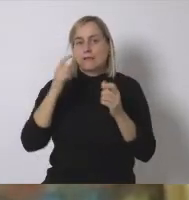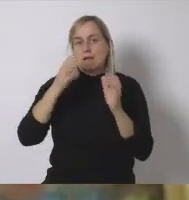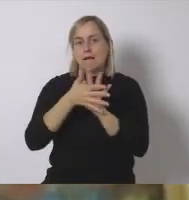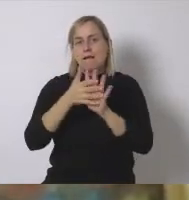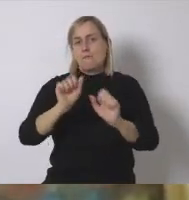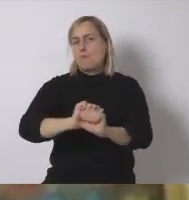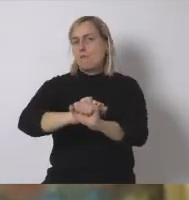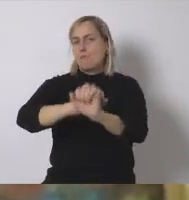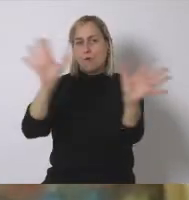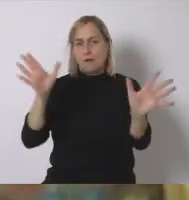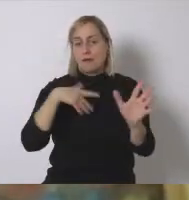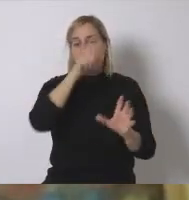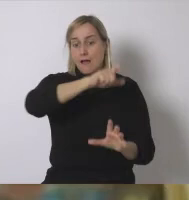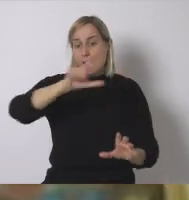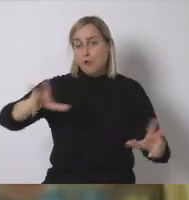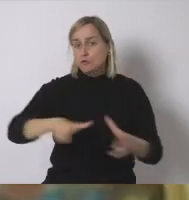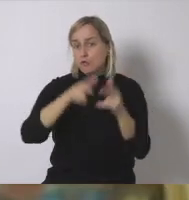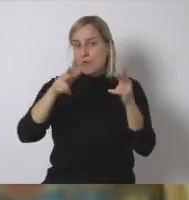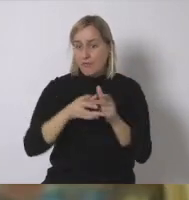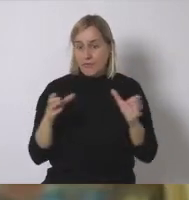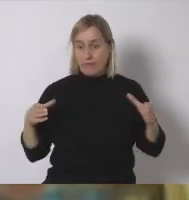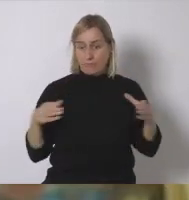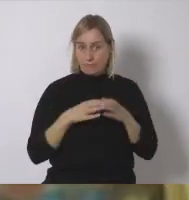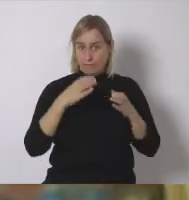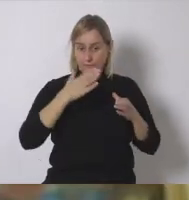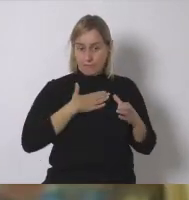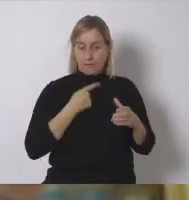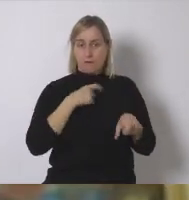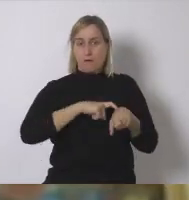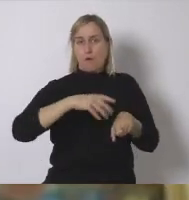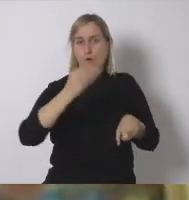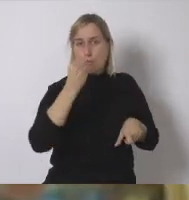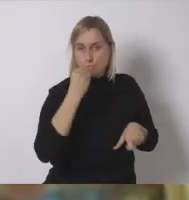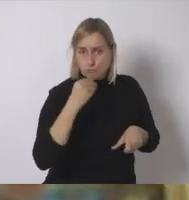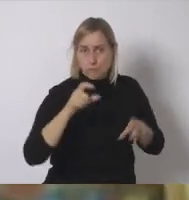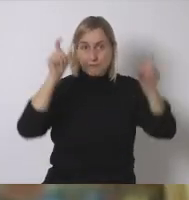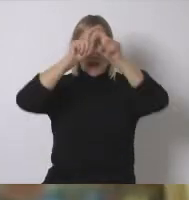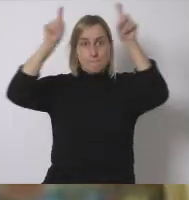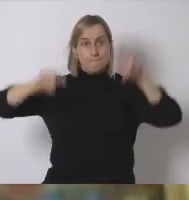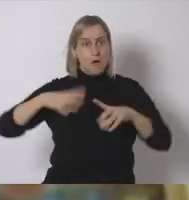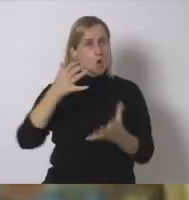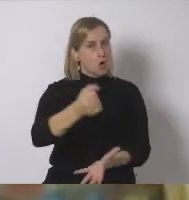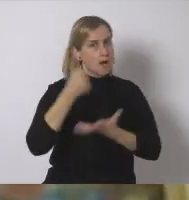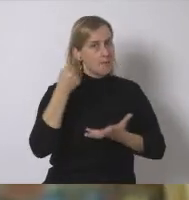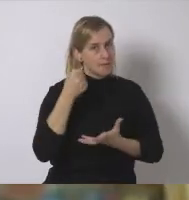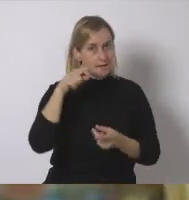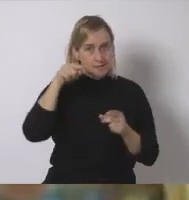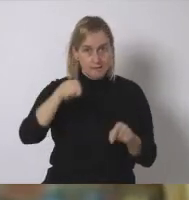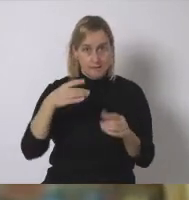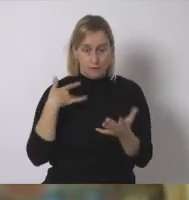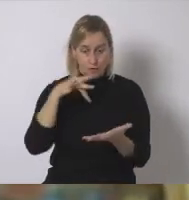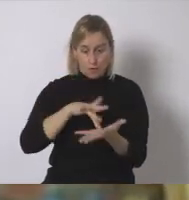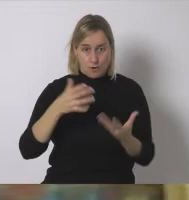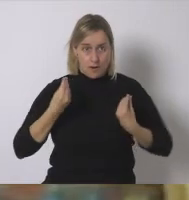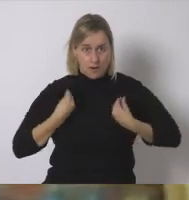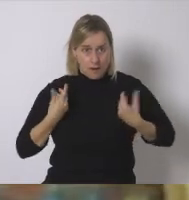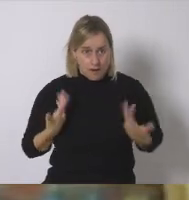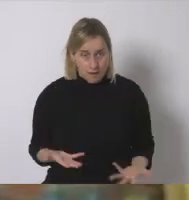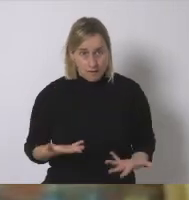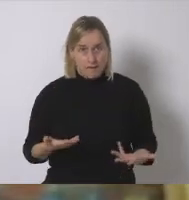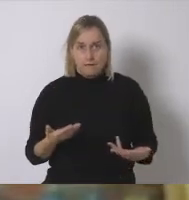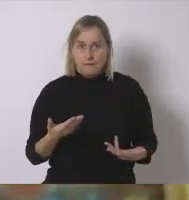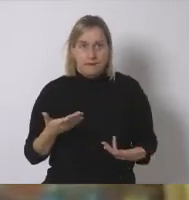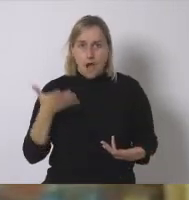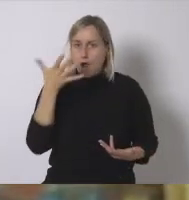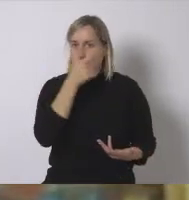la sociedad occidental consumista en el marco capitalista en el que estamos no va a